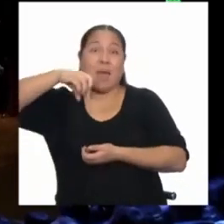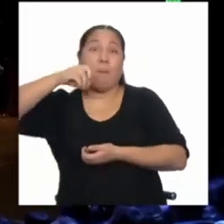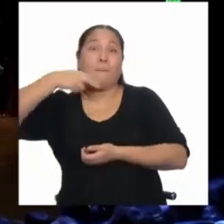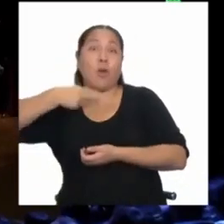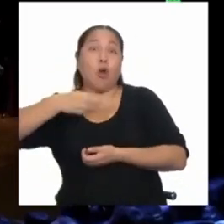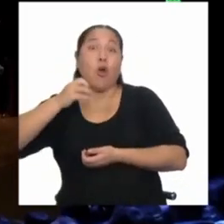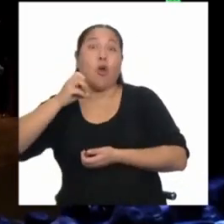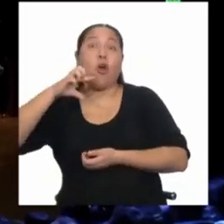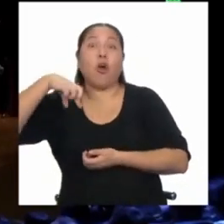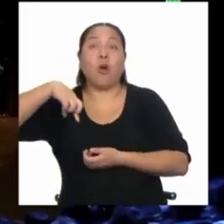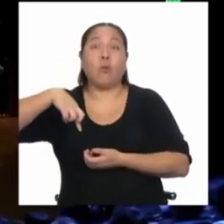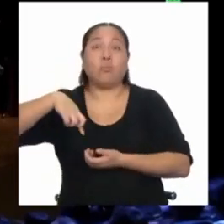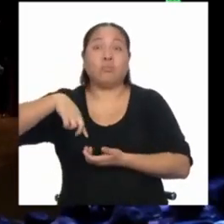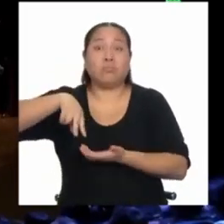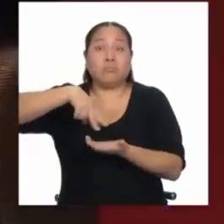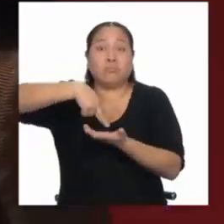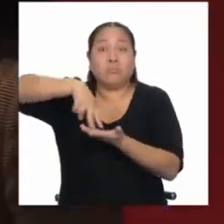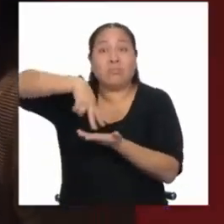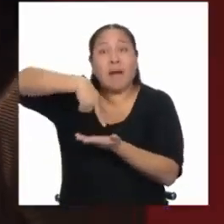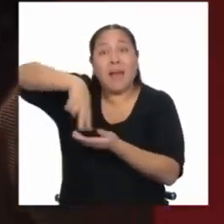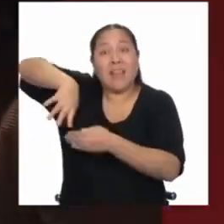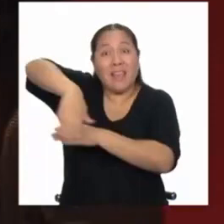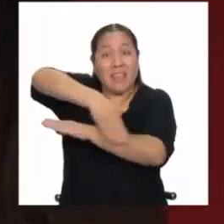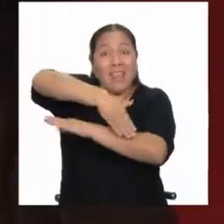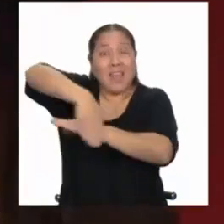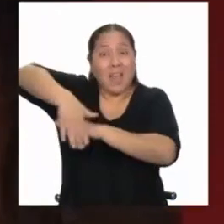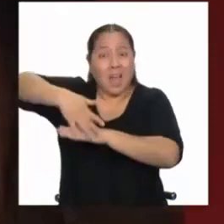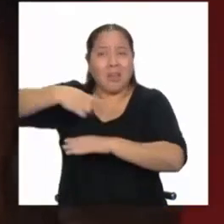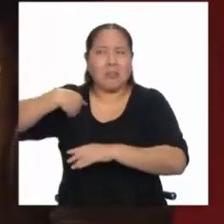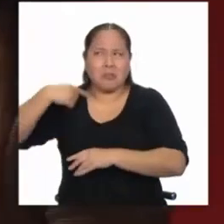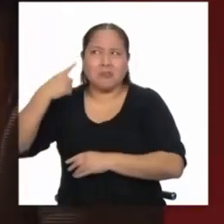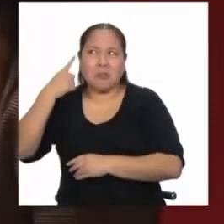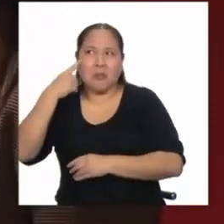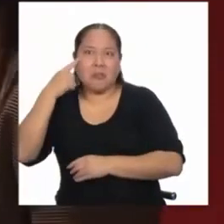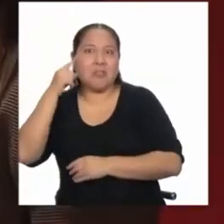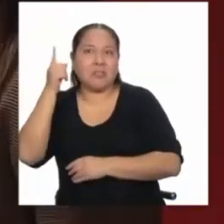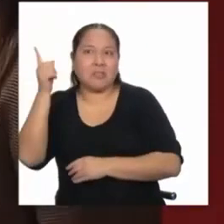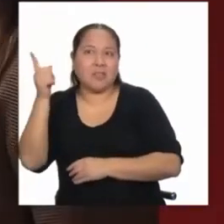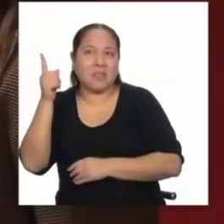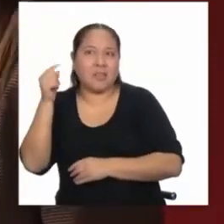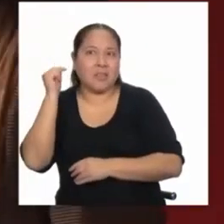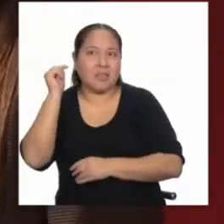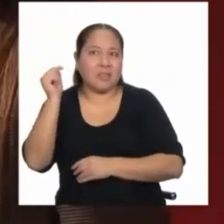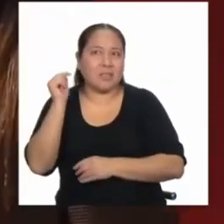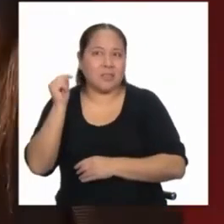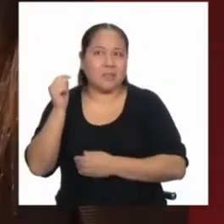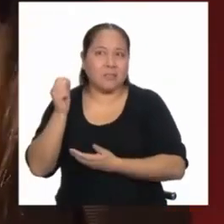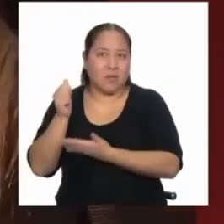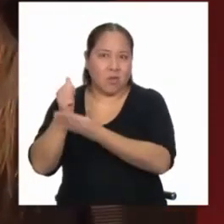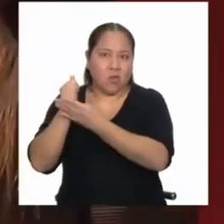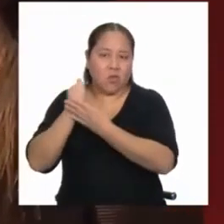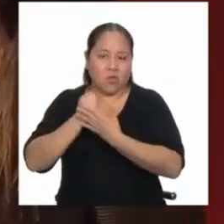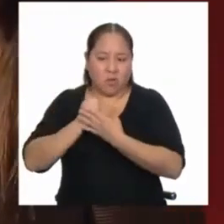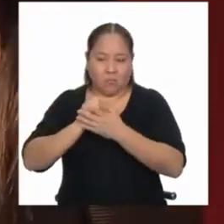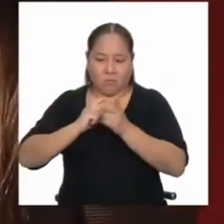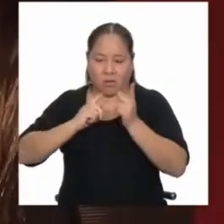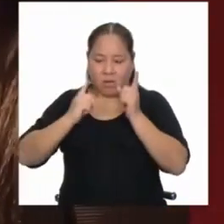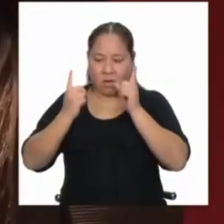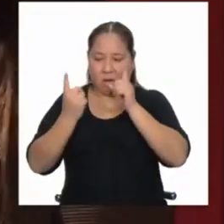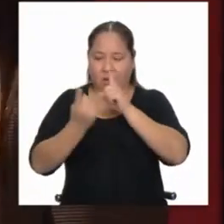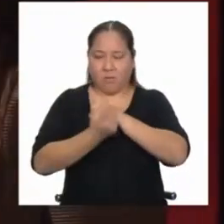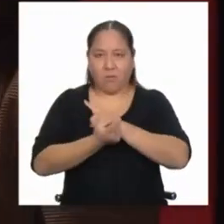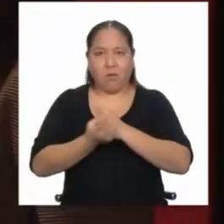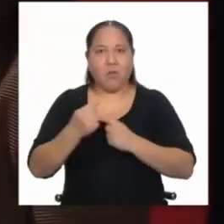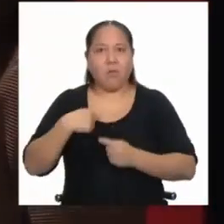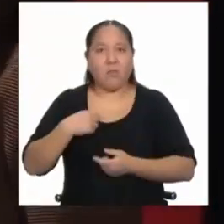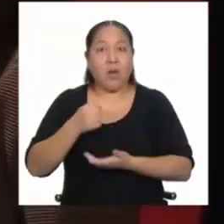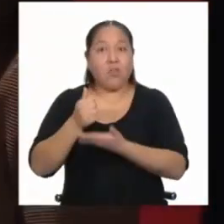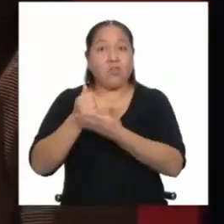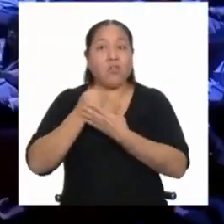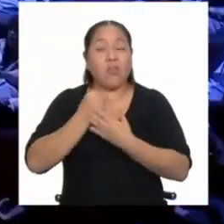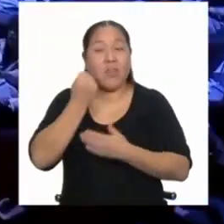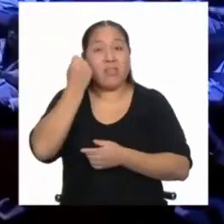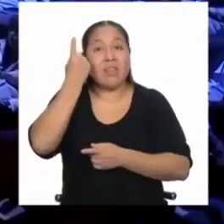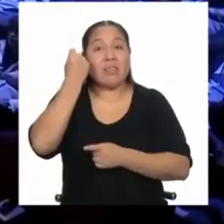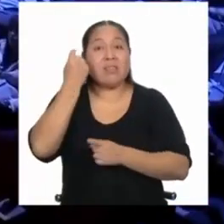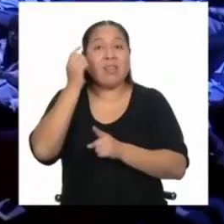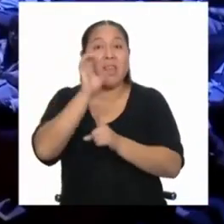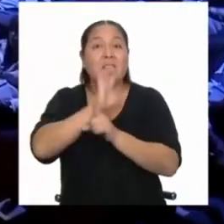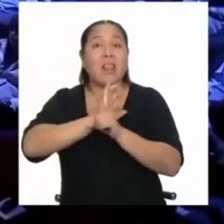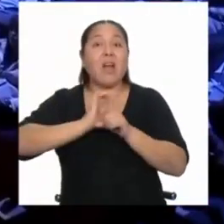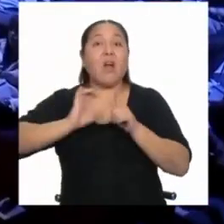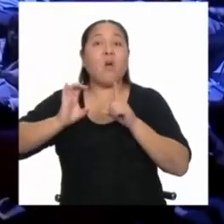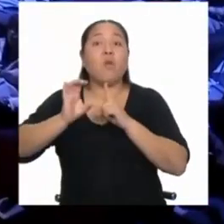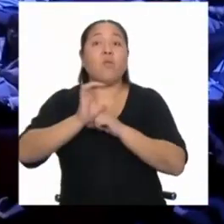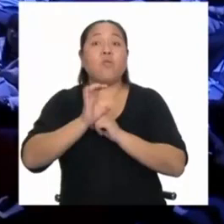había acercado mucho a lo que era la danza urbana. Y realmente fue un género que me cambió, me cambió muchísimo. Me hizo entender cómo la cultura